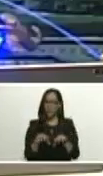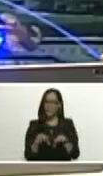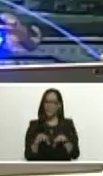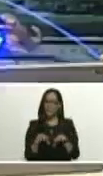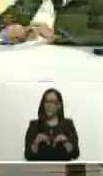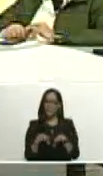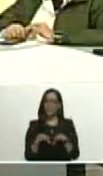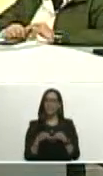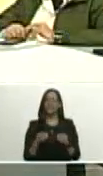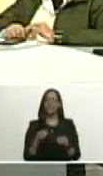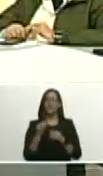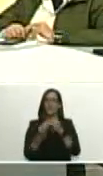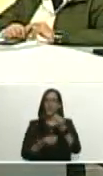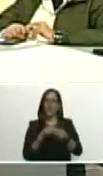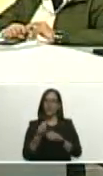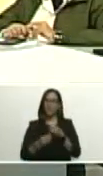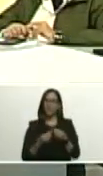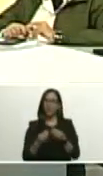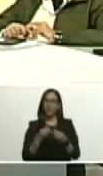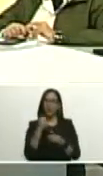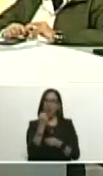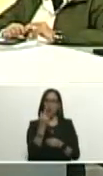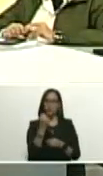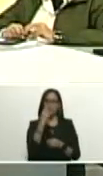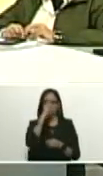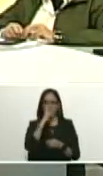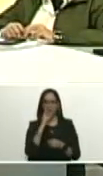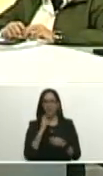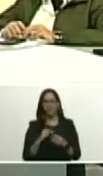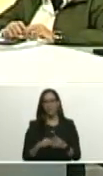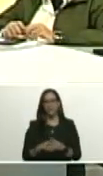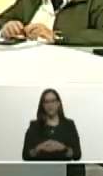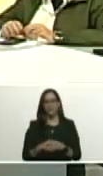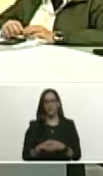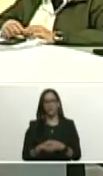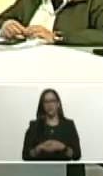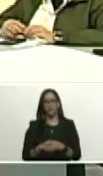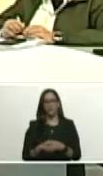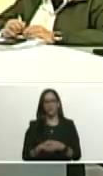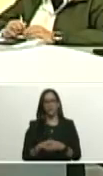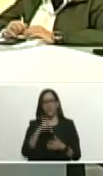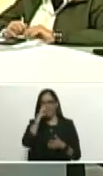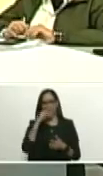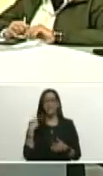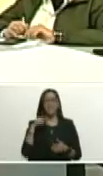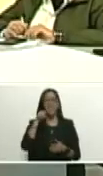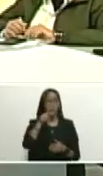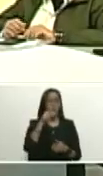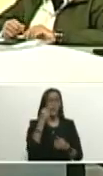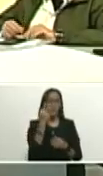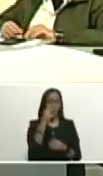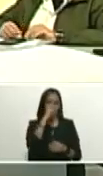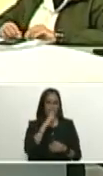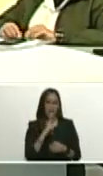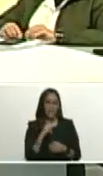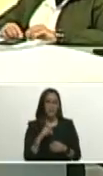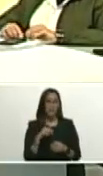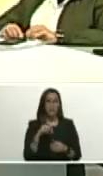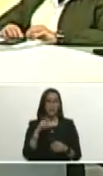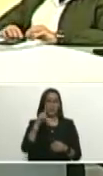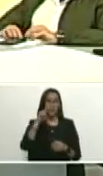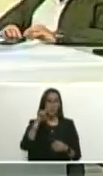hace 11 años ¿qué edad tenías tú hace 11 años Ernesto?